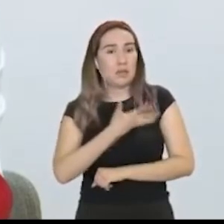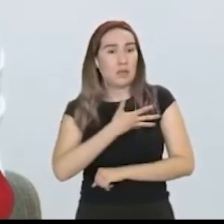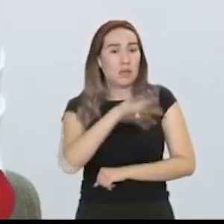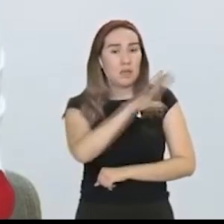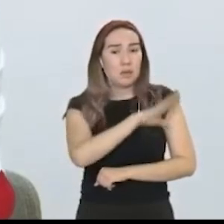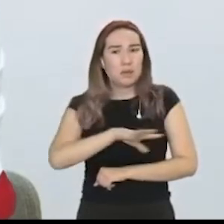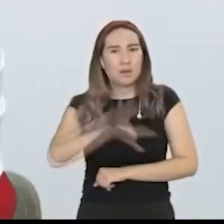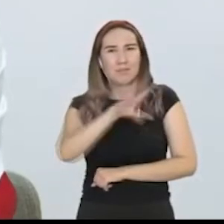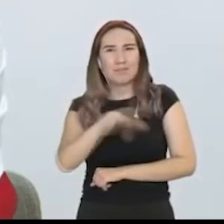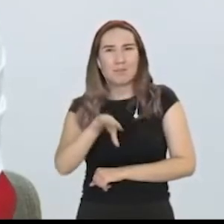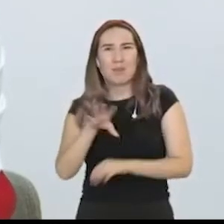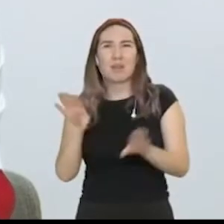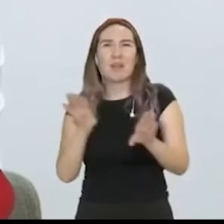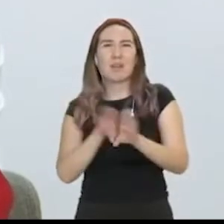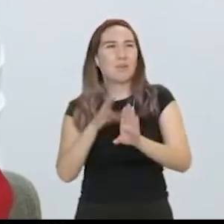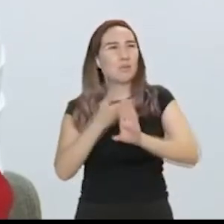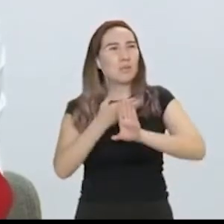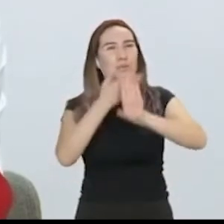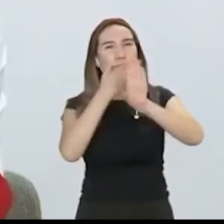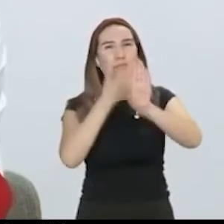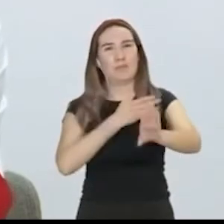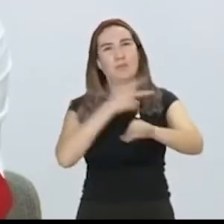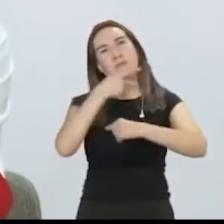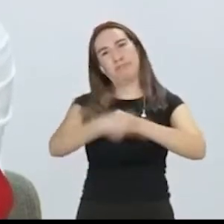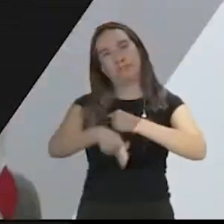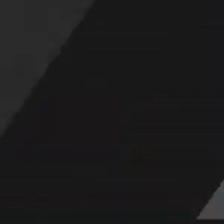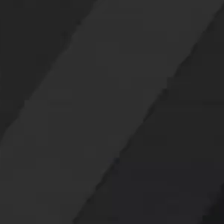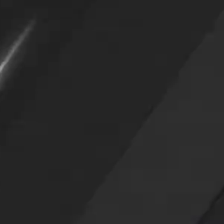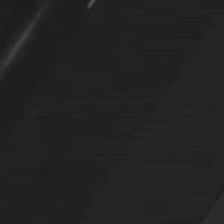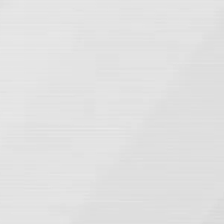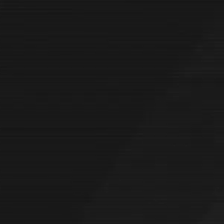que la gente se ponga en riesgo y que nos pongan en riesgo en casa.